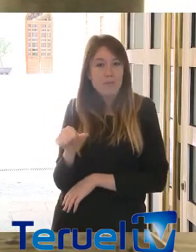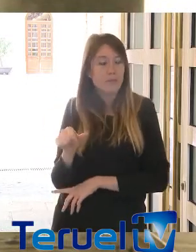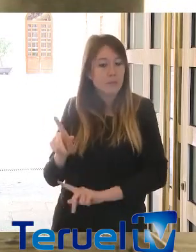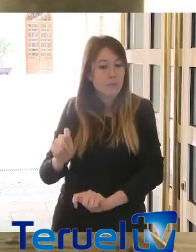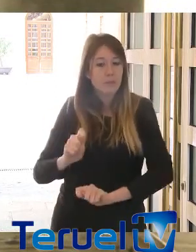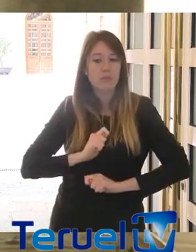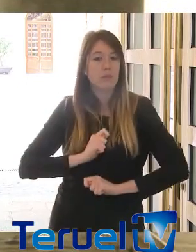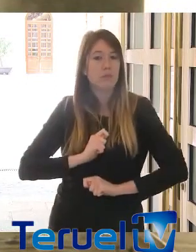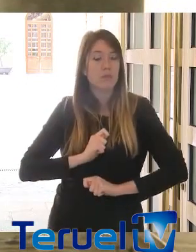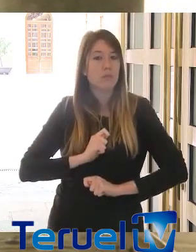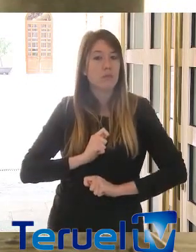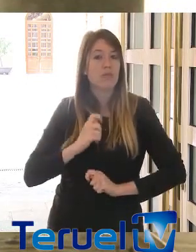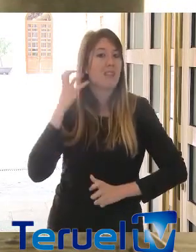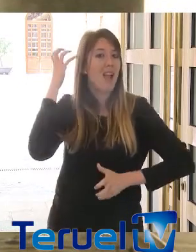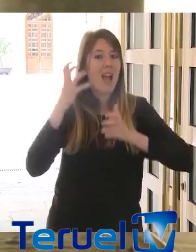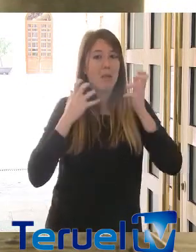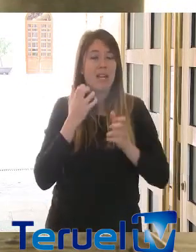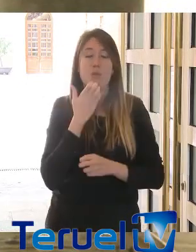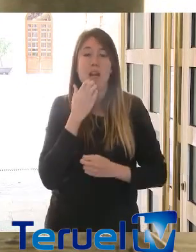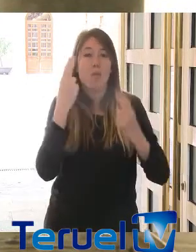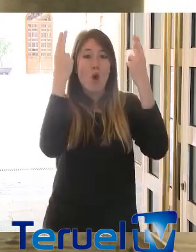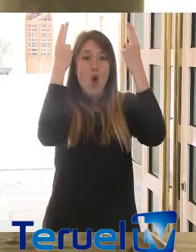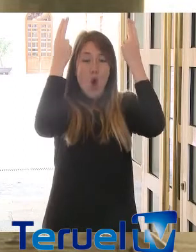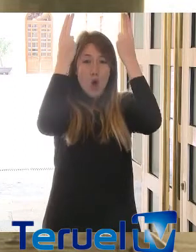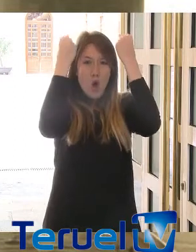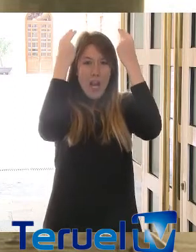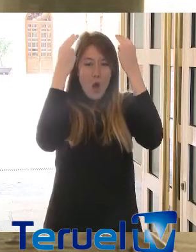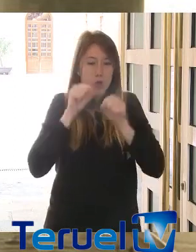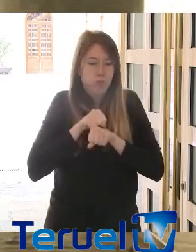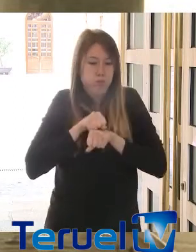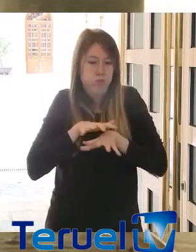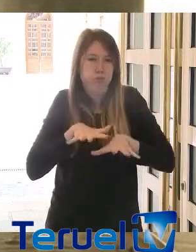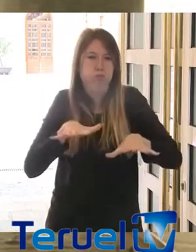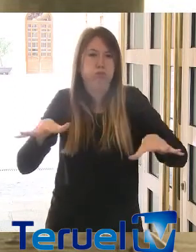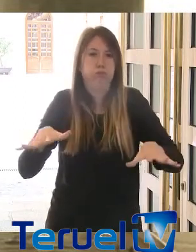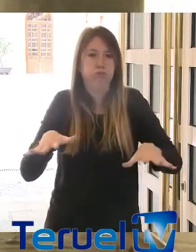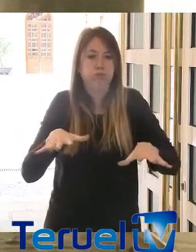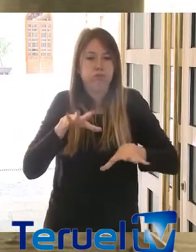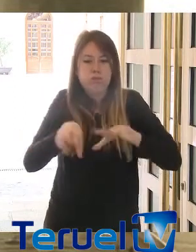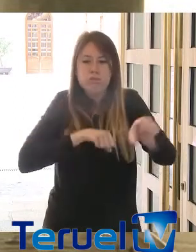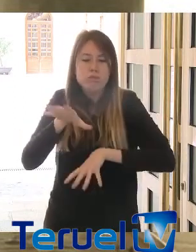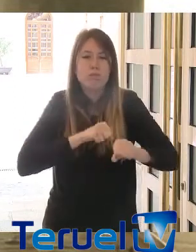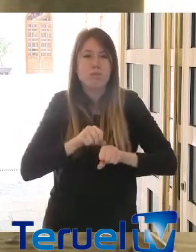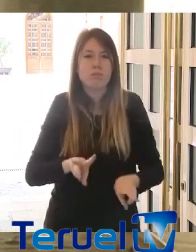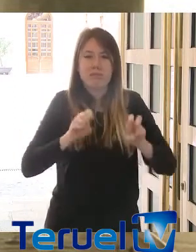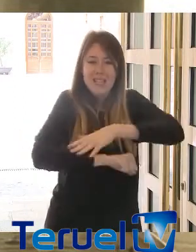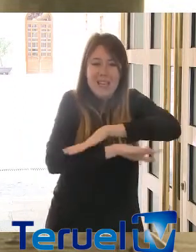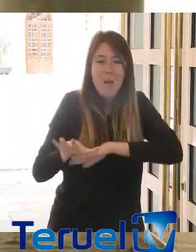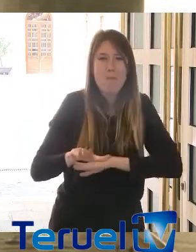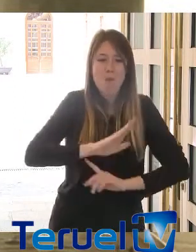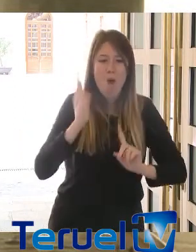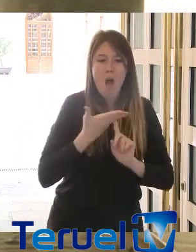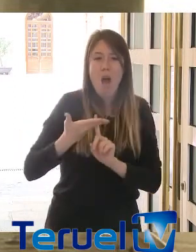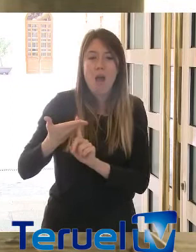aumento exponencial de plagas como la de los conejos, que está destrozando literalmente muchas explotaciones agrarias. En